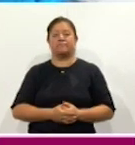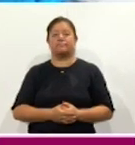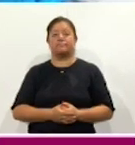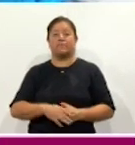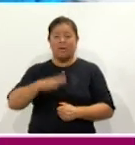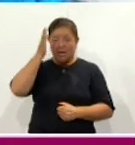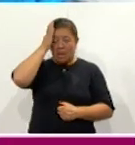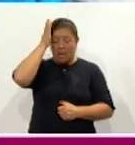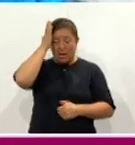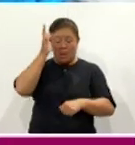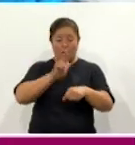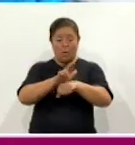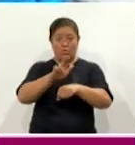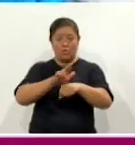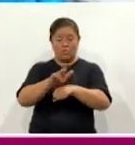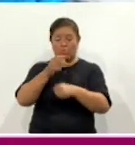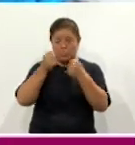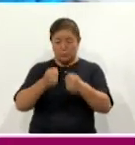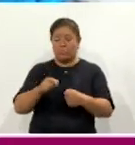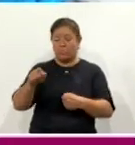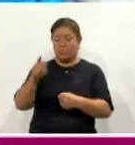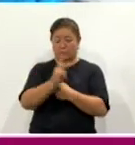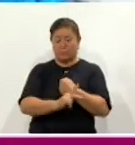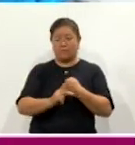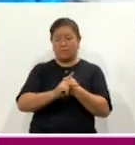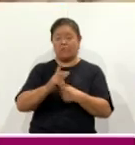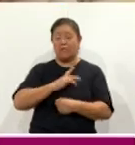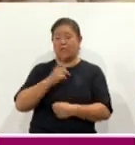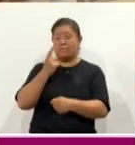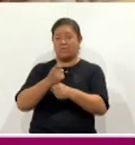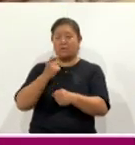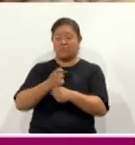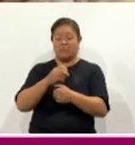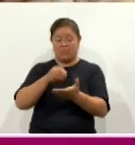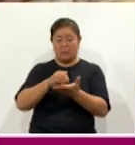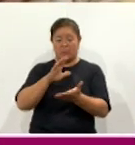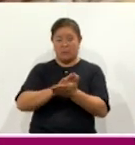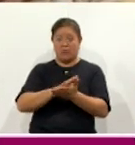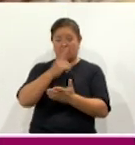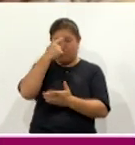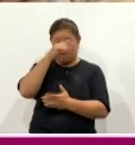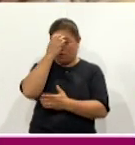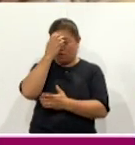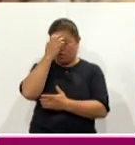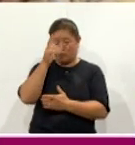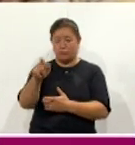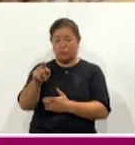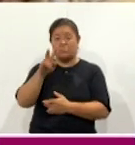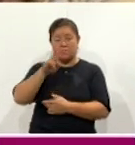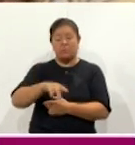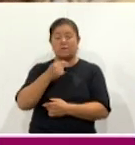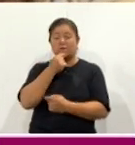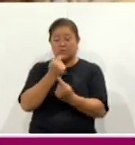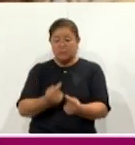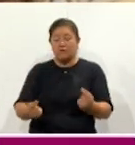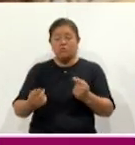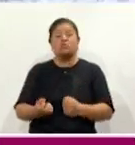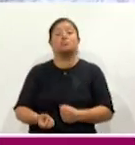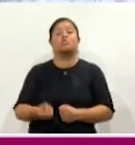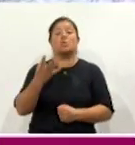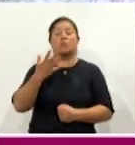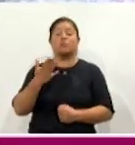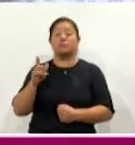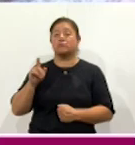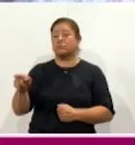Autoridades de Honduras confirmaron que el país realizará su primer censo nacional para conocer el número real de menores de edad bajo custodia del Estado,